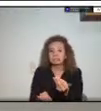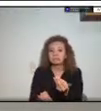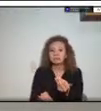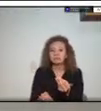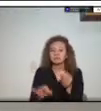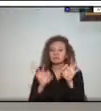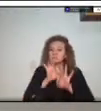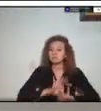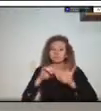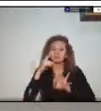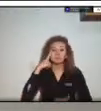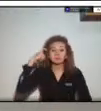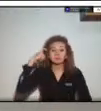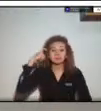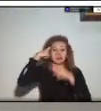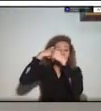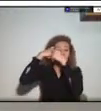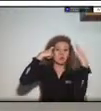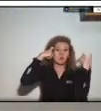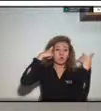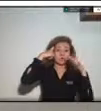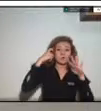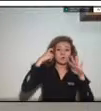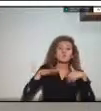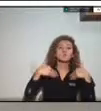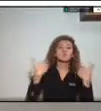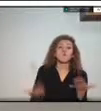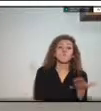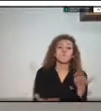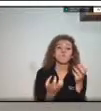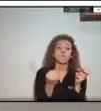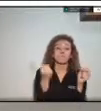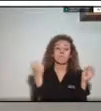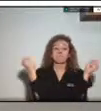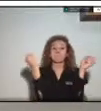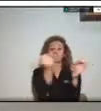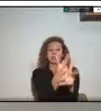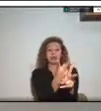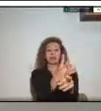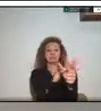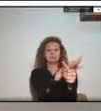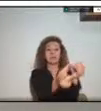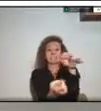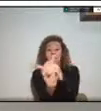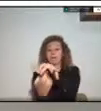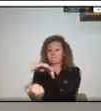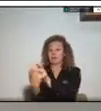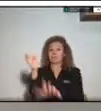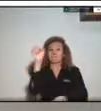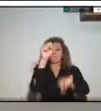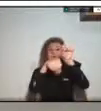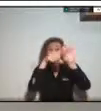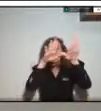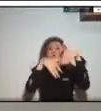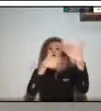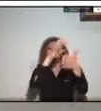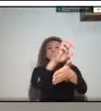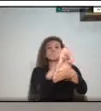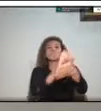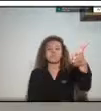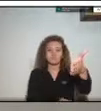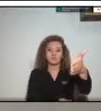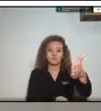ha sido minimizar los factores de riesgo para que no se nos altere